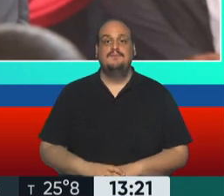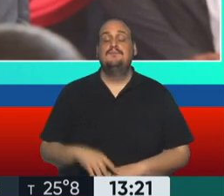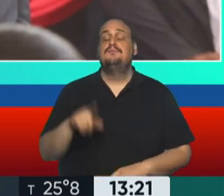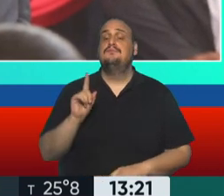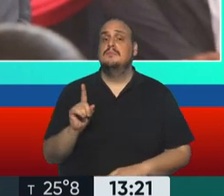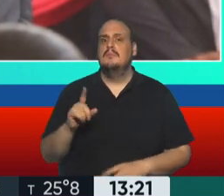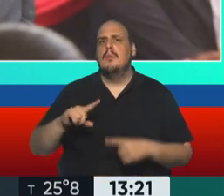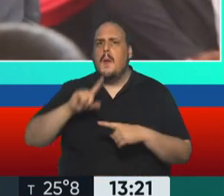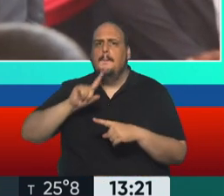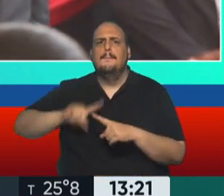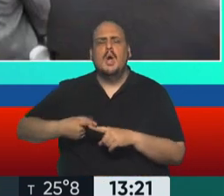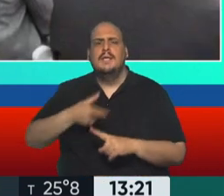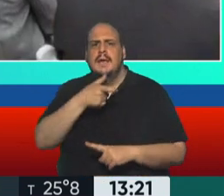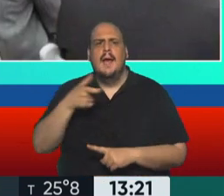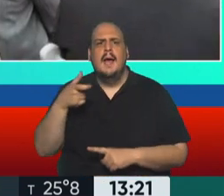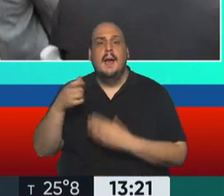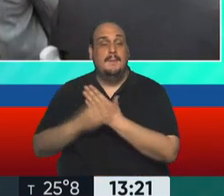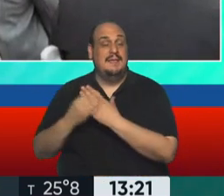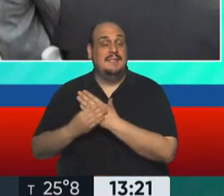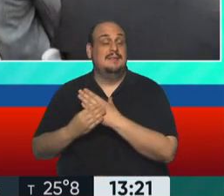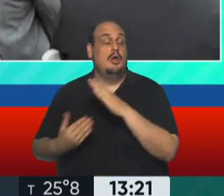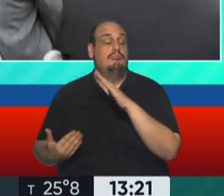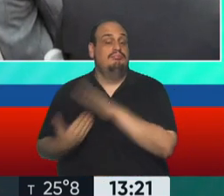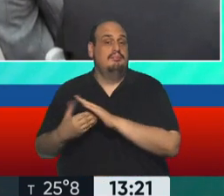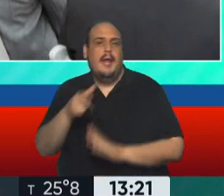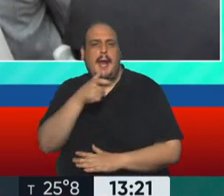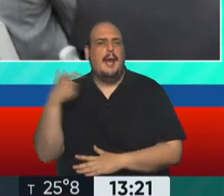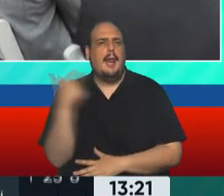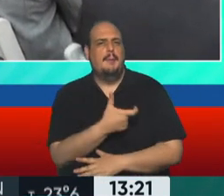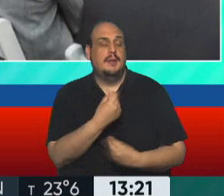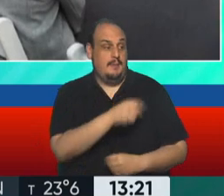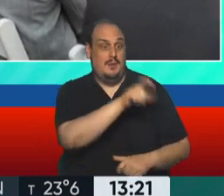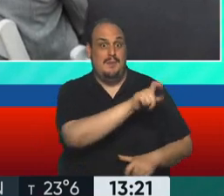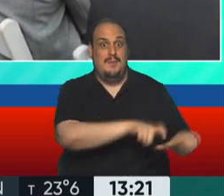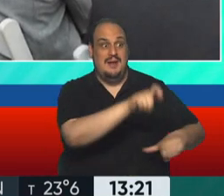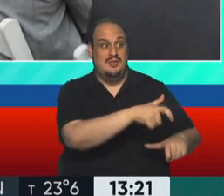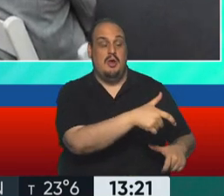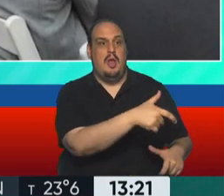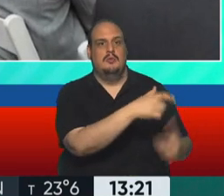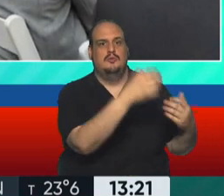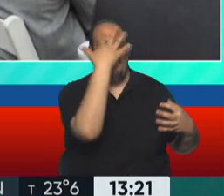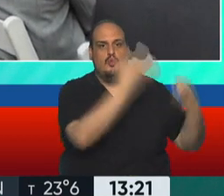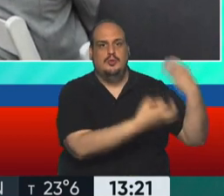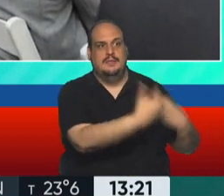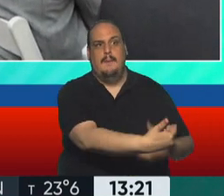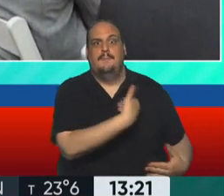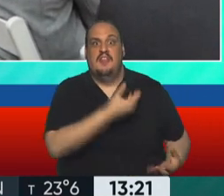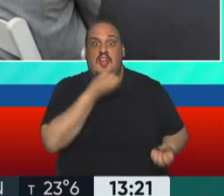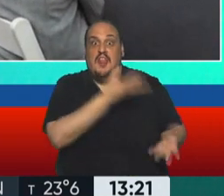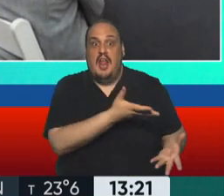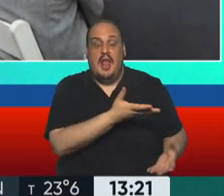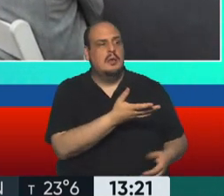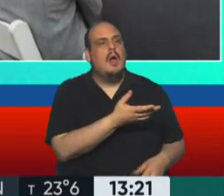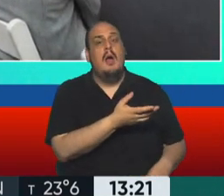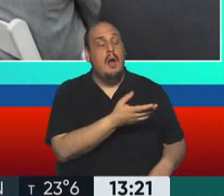no sé cómo lo ven, pero digo, que da el primer ministro ante este pedido de declaración ante la justicia es, corre al